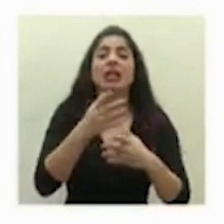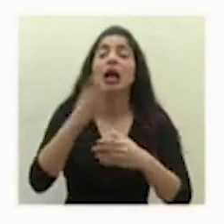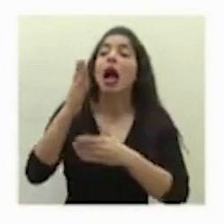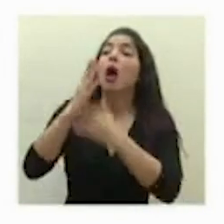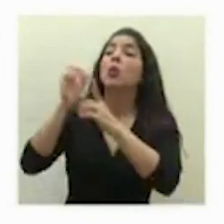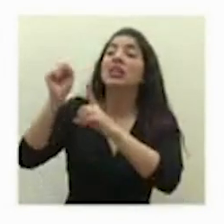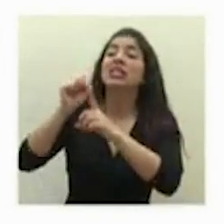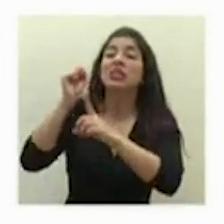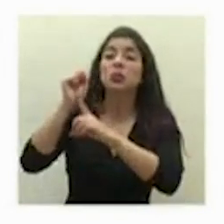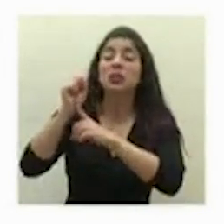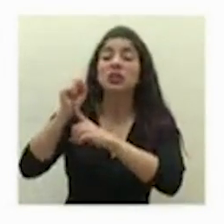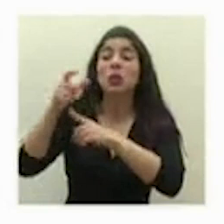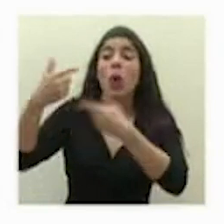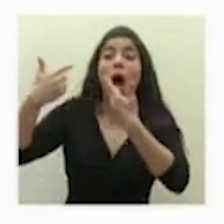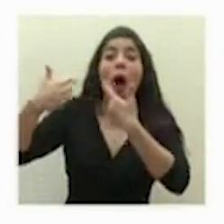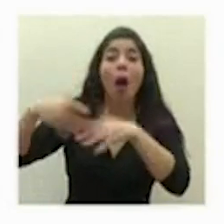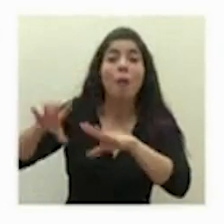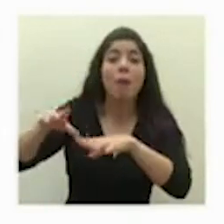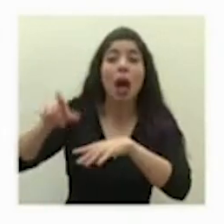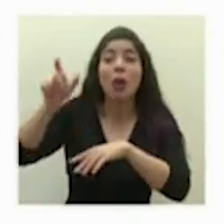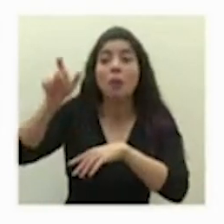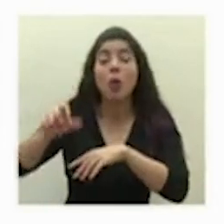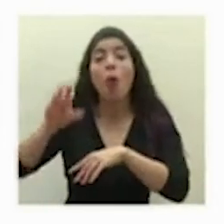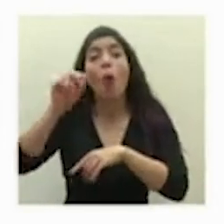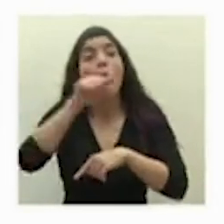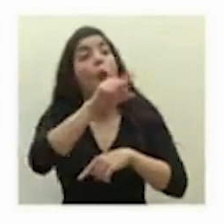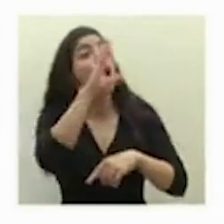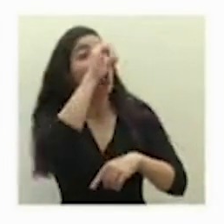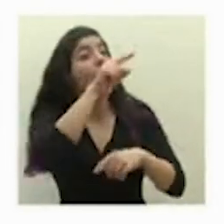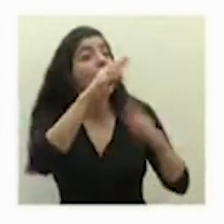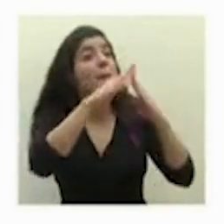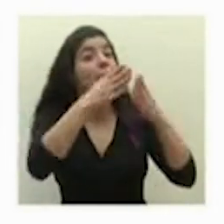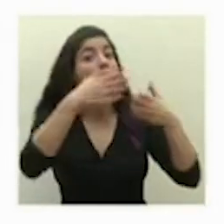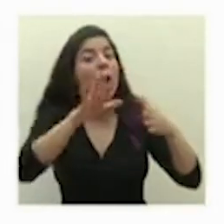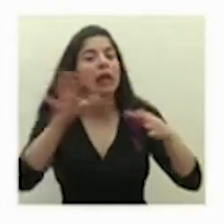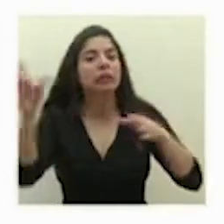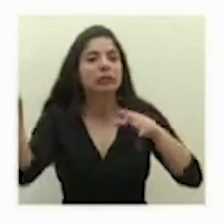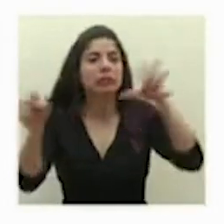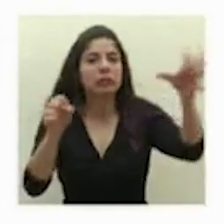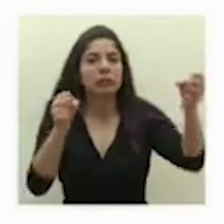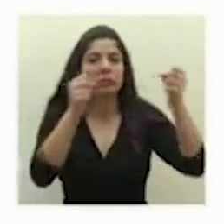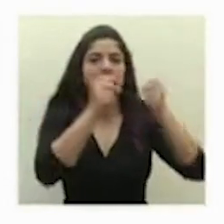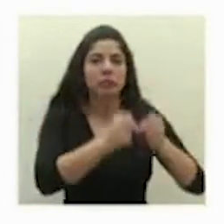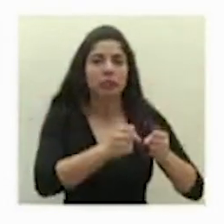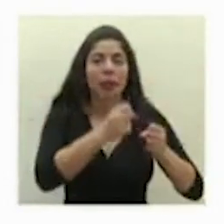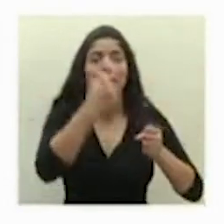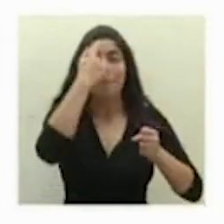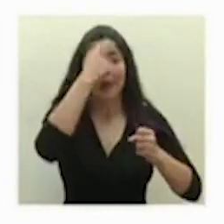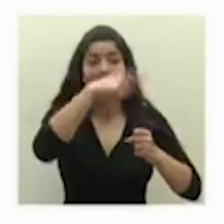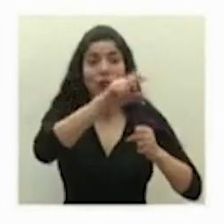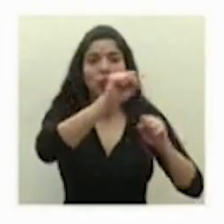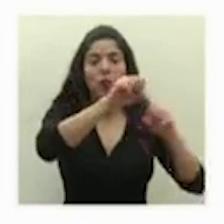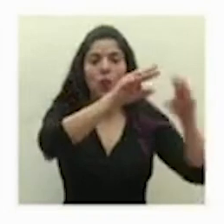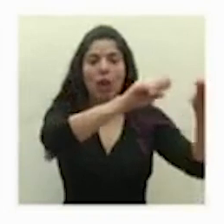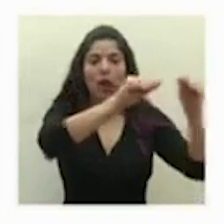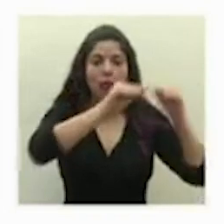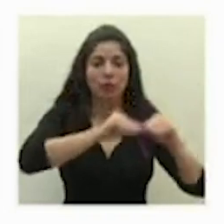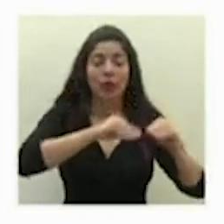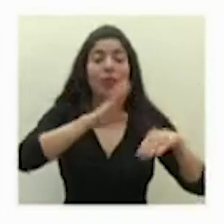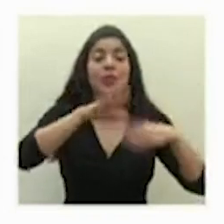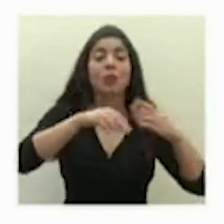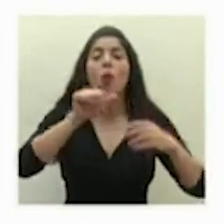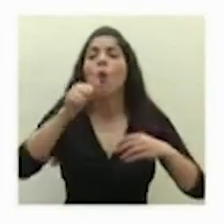situación de abandono o por habitantes de calle para que luego podamos trasladarlos a las diferentes